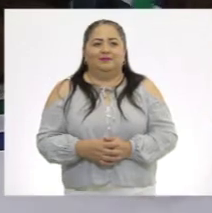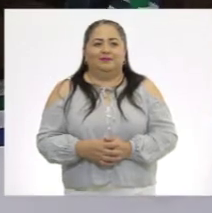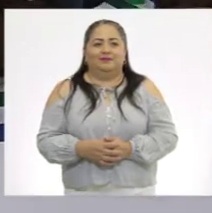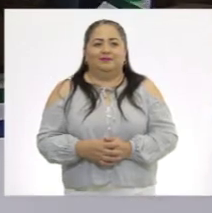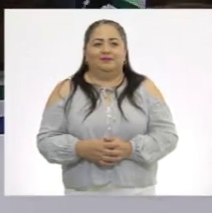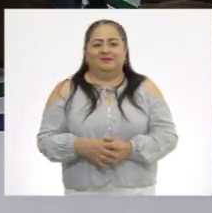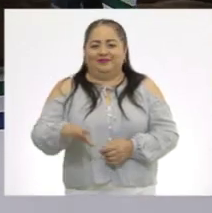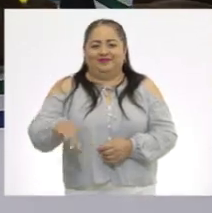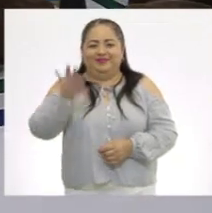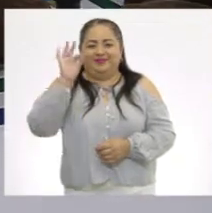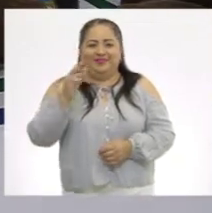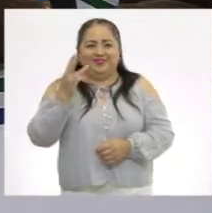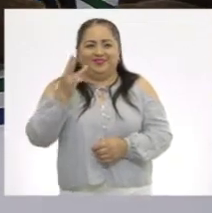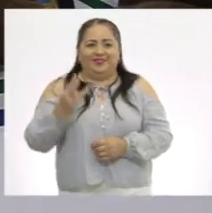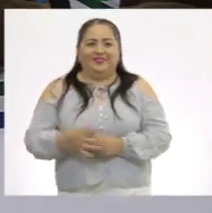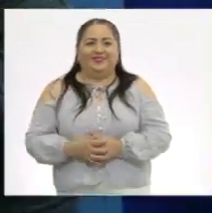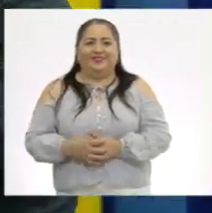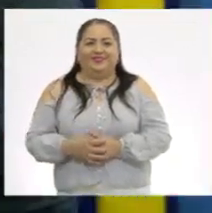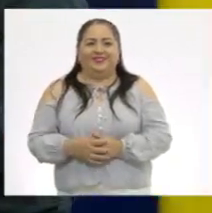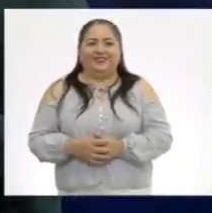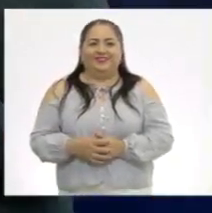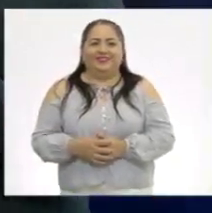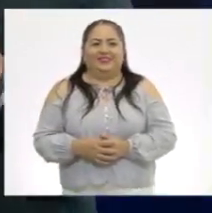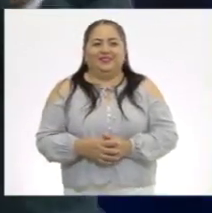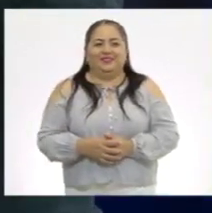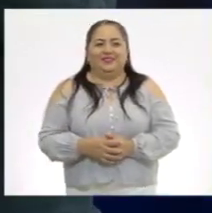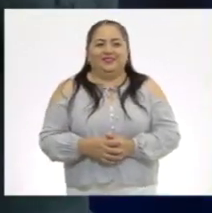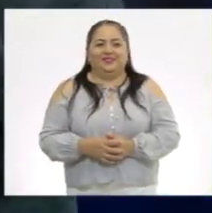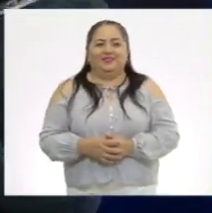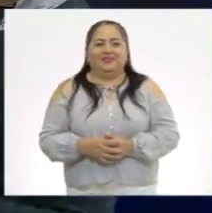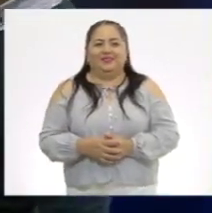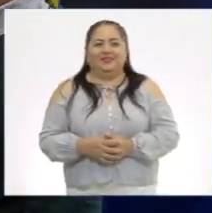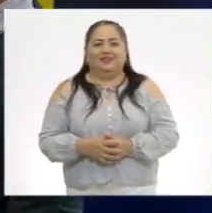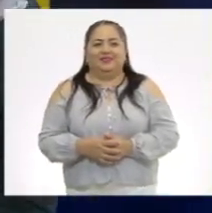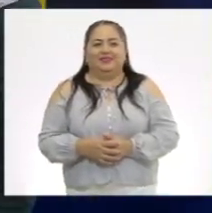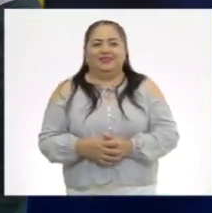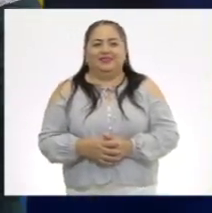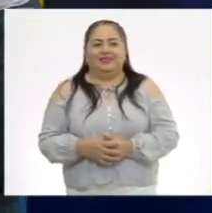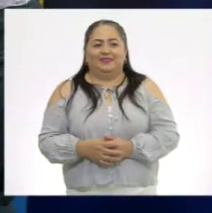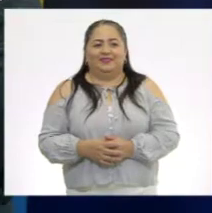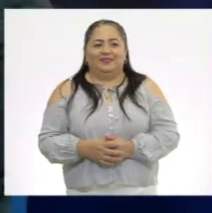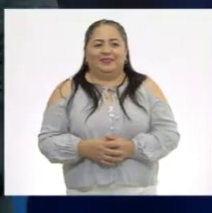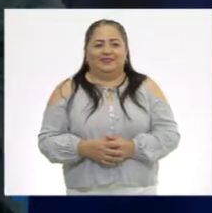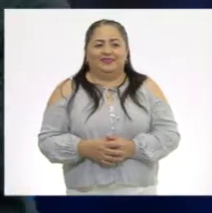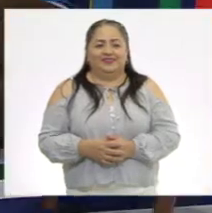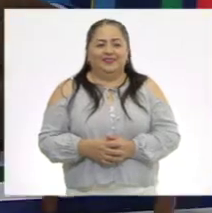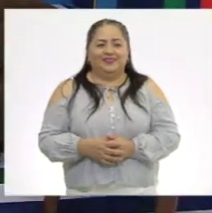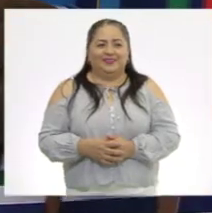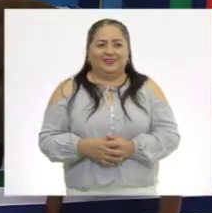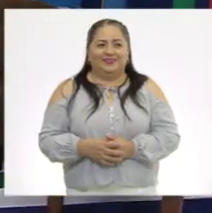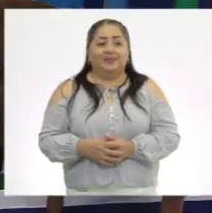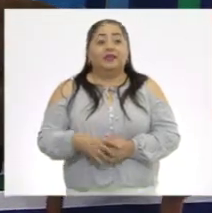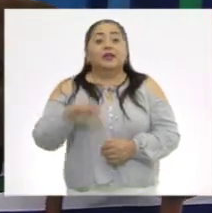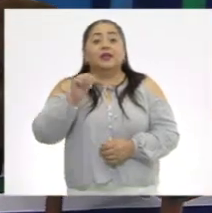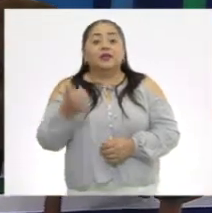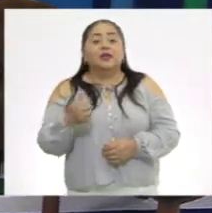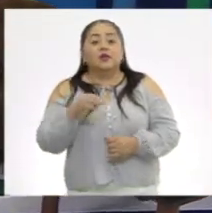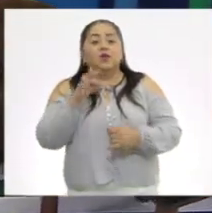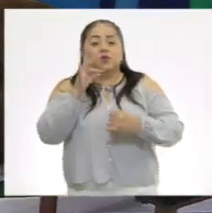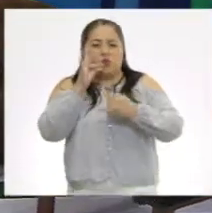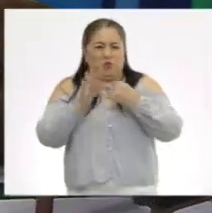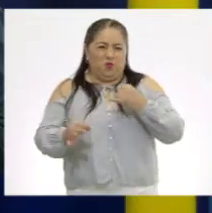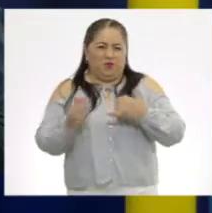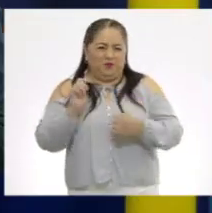¡Ah! ¡Me quemo, me quemo! Sí. Tres. Traigla. Tres. Tres. Exacto. Y la última